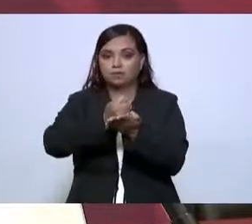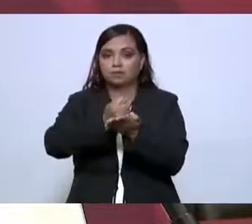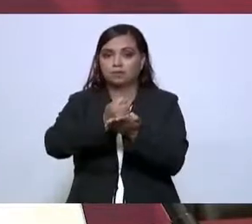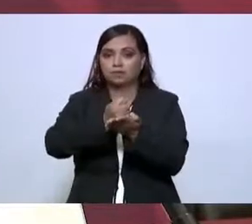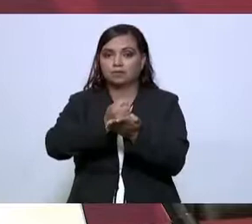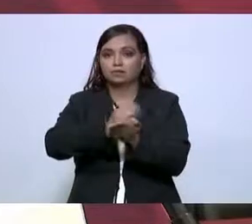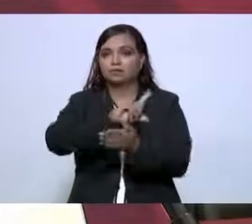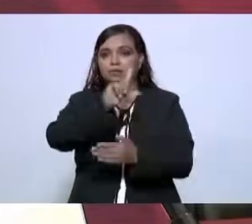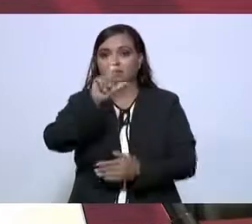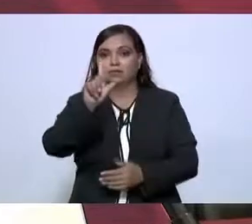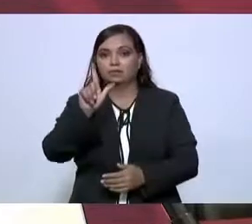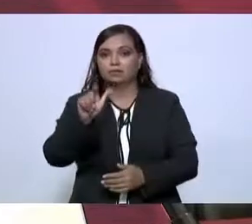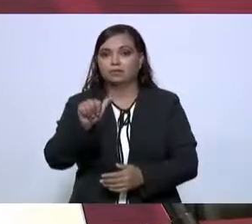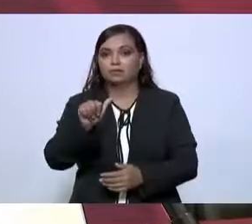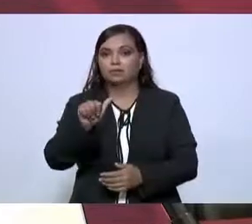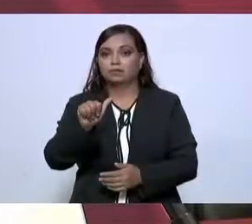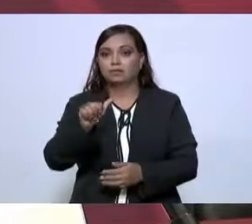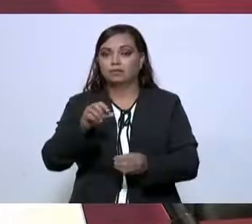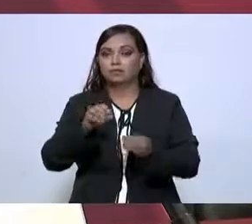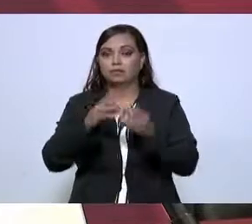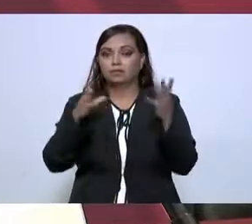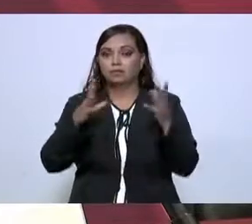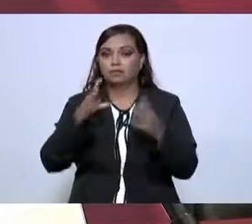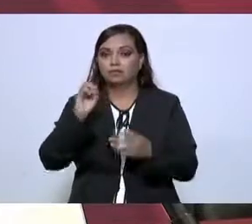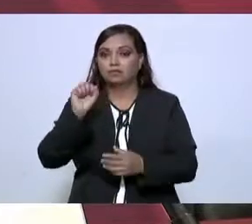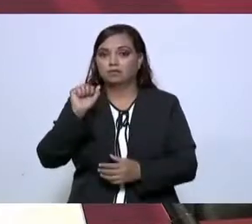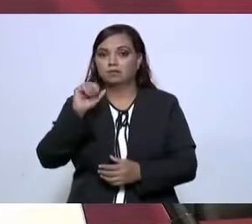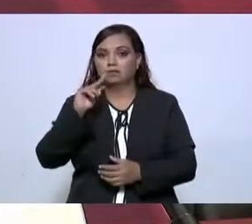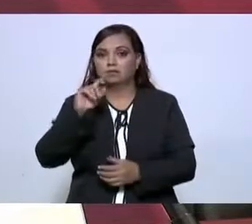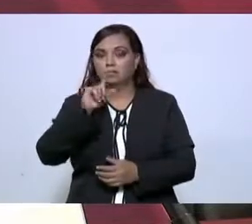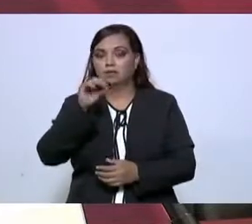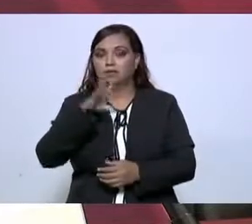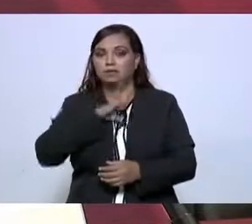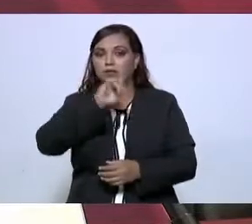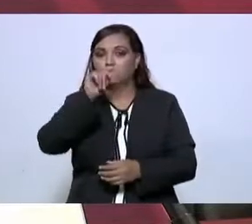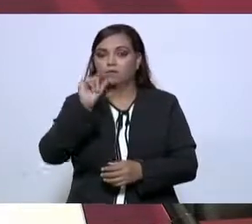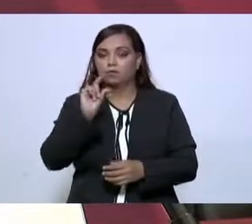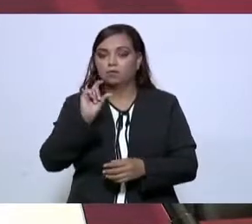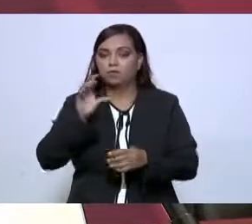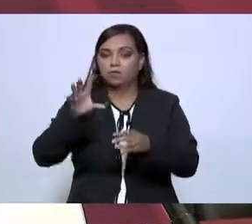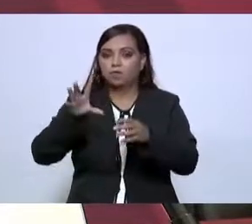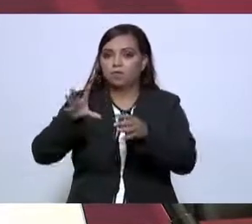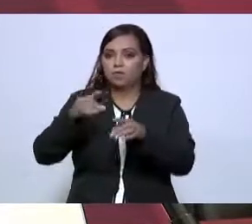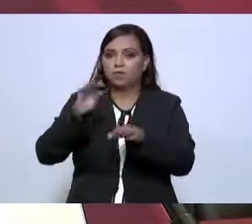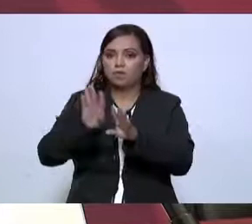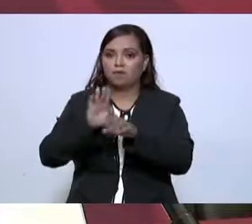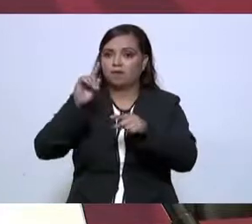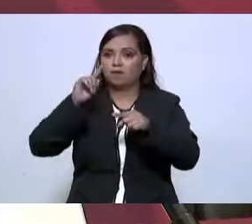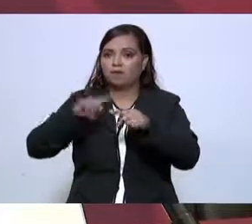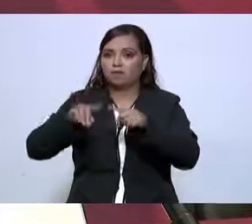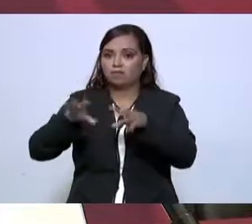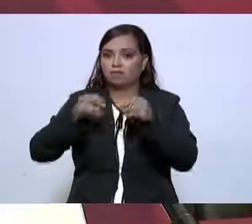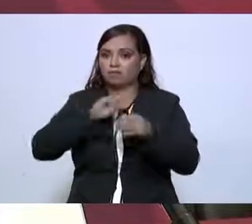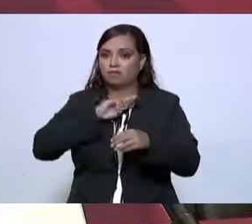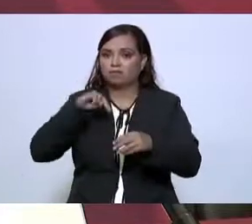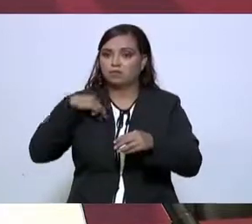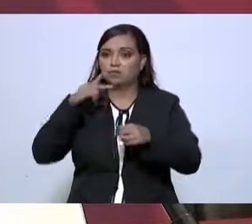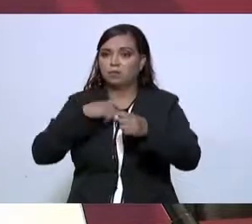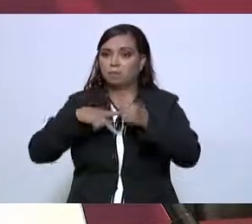después del gran zarpazo, después de que nos quitaron más de la mitad de nuestro territorio,